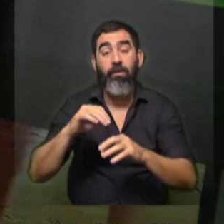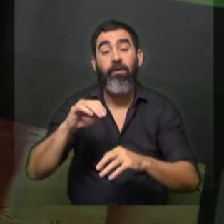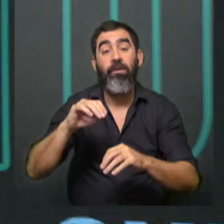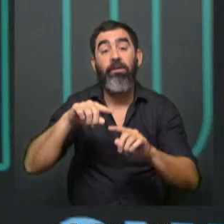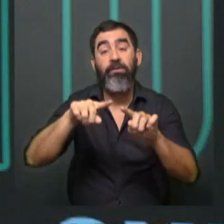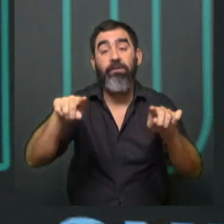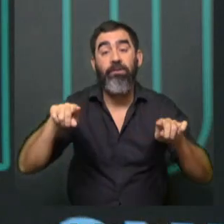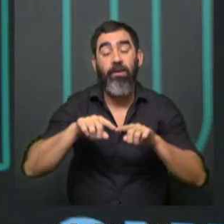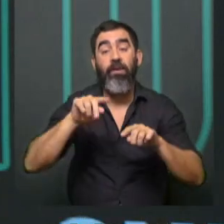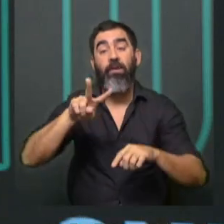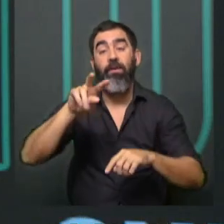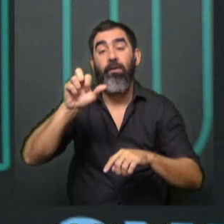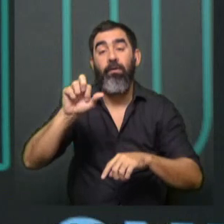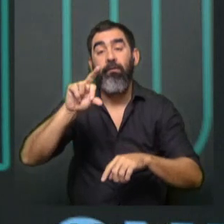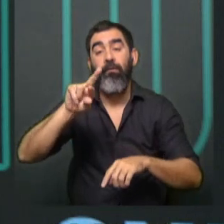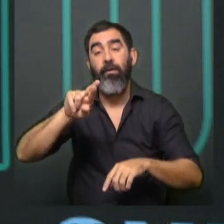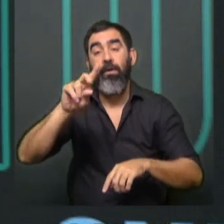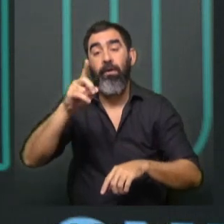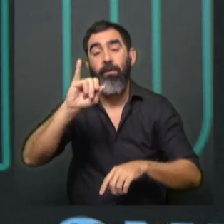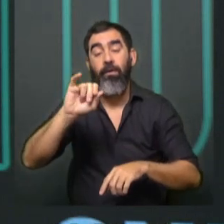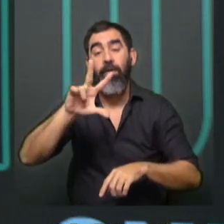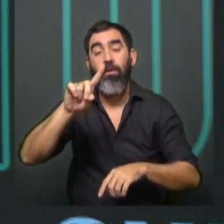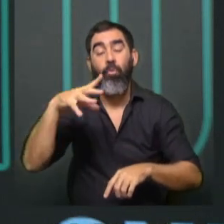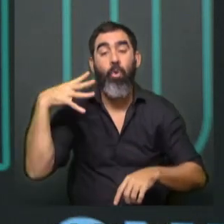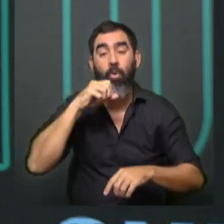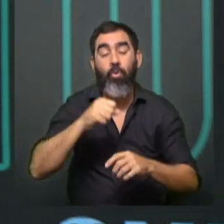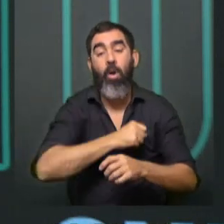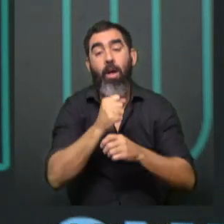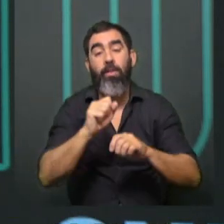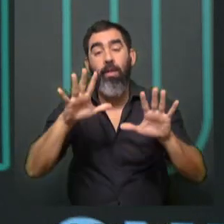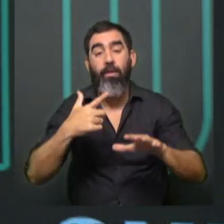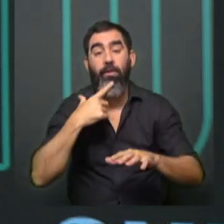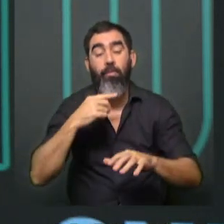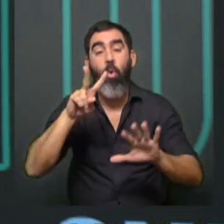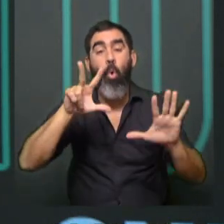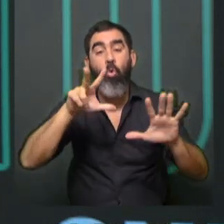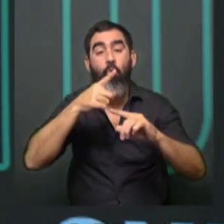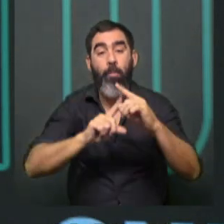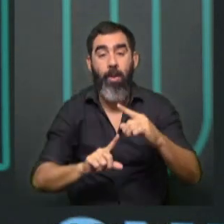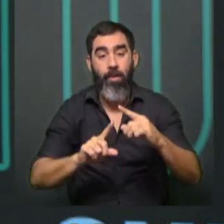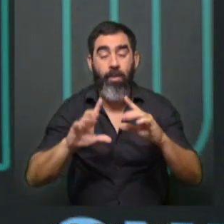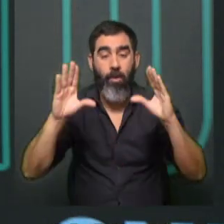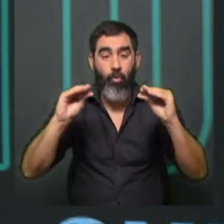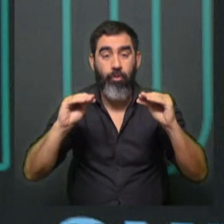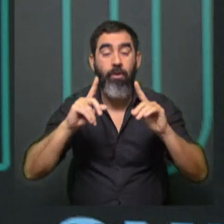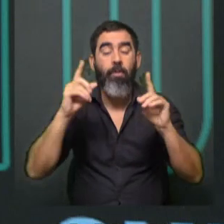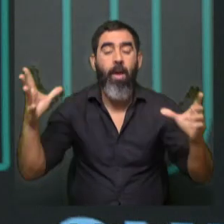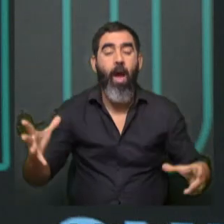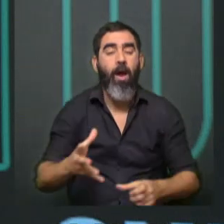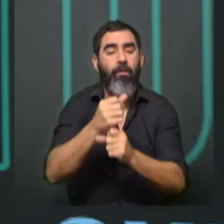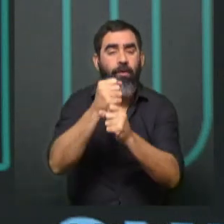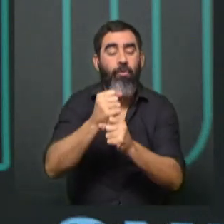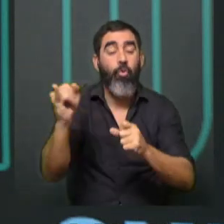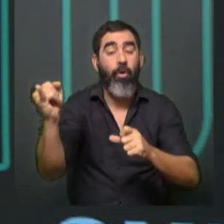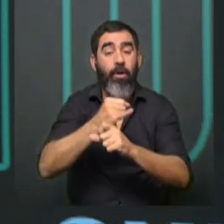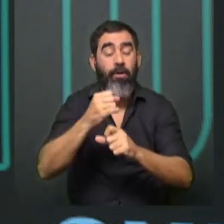Sala Verdi, 31 de agosto al 10 de septiembre, 20, 30 horas, invitados todos, además a festejar el aniversario, como decíamos, de